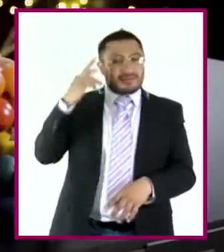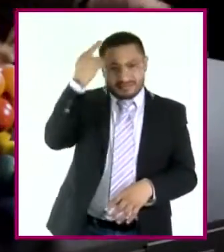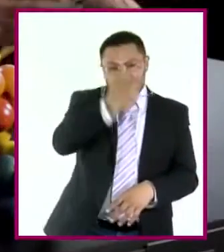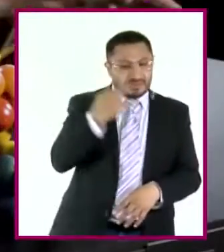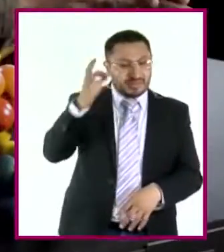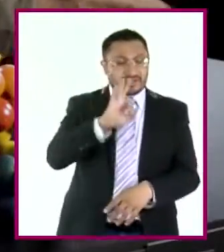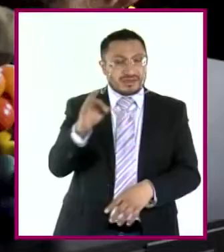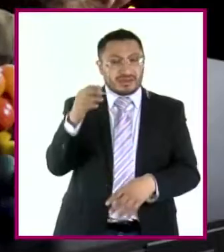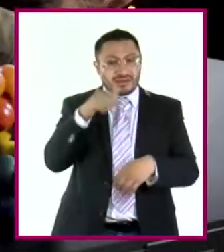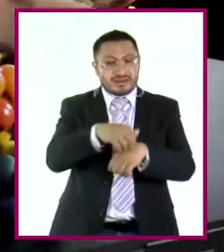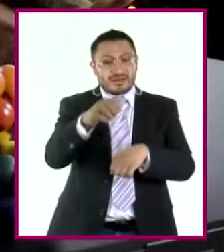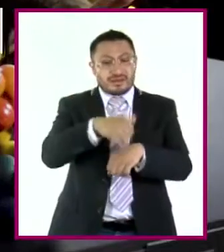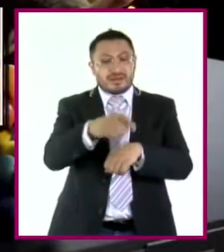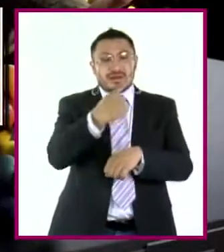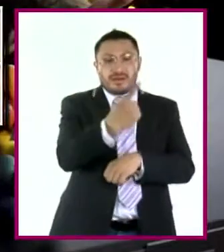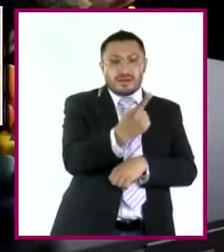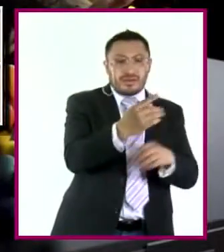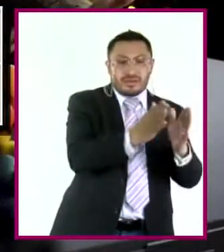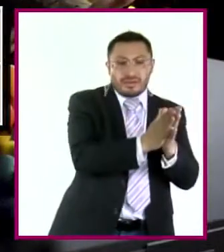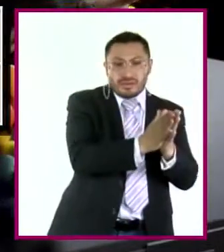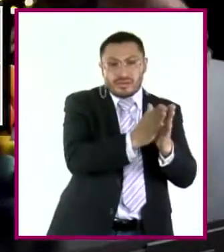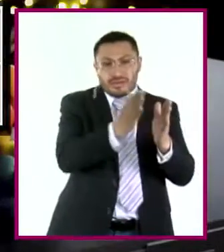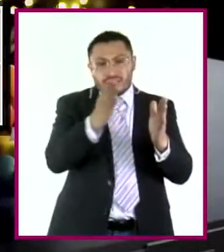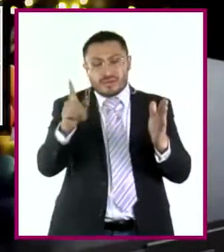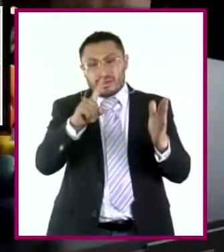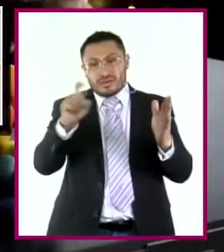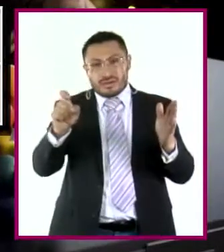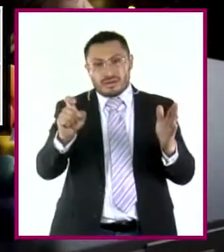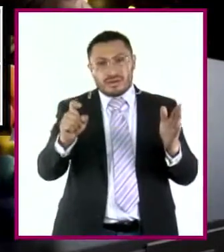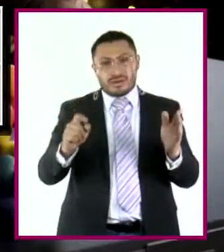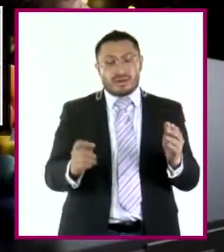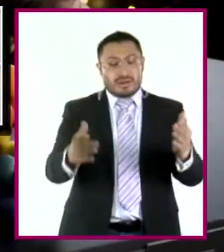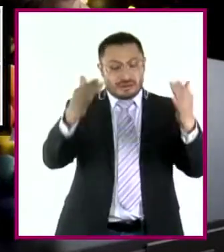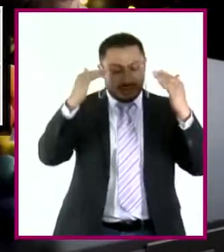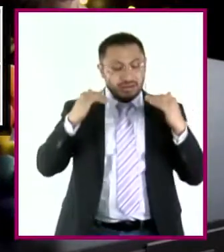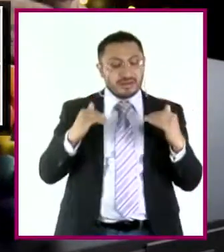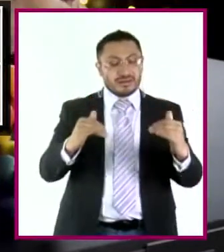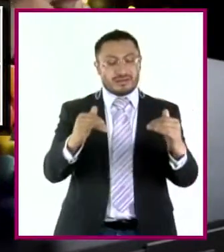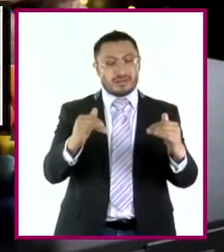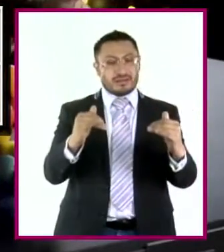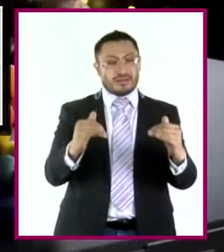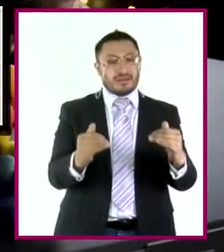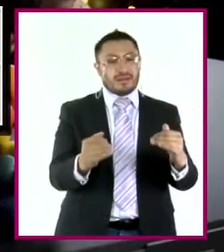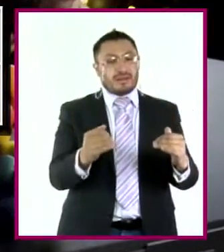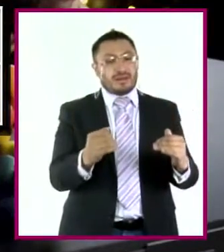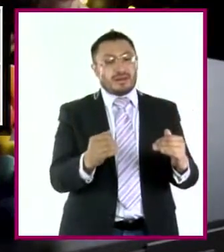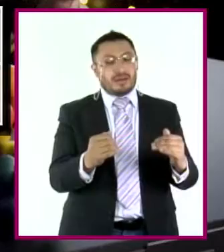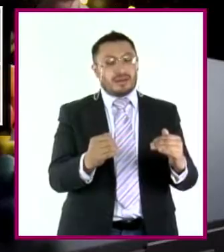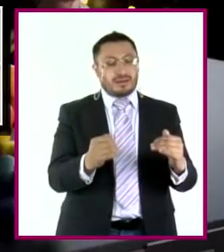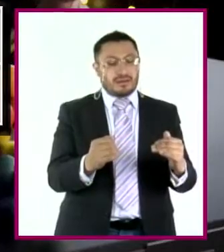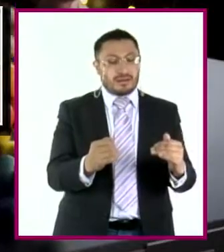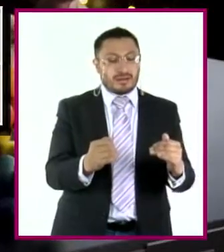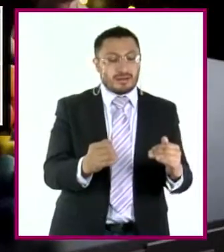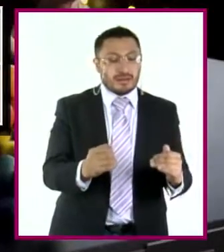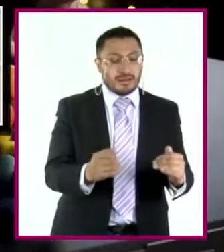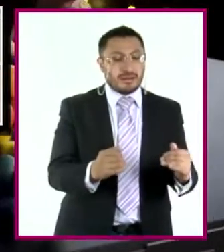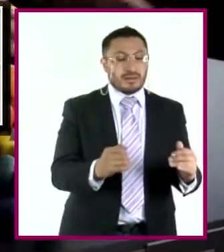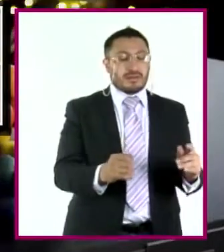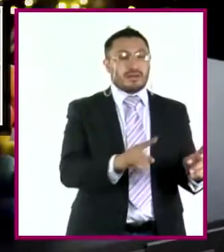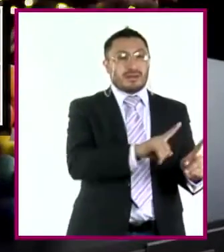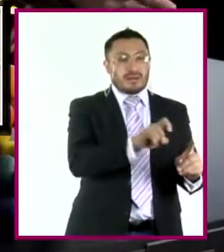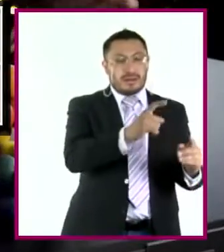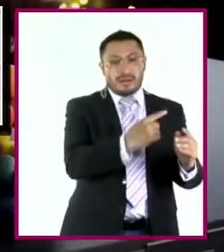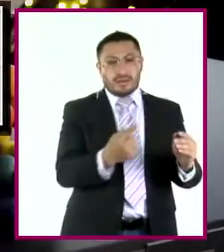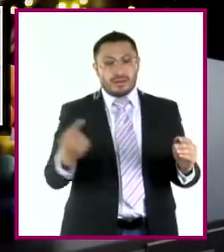ponía los números del 1 al 100 en una fila y debajo de esa fila ponía los números en forma de que si entre el 100 al 1,